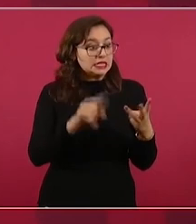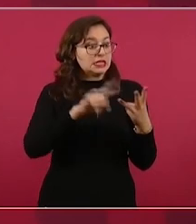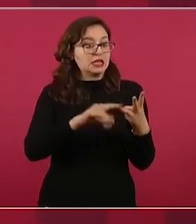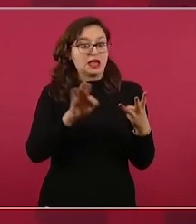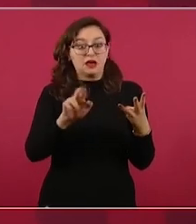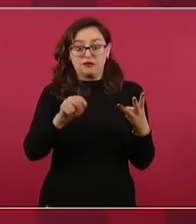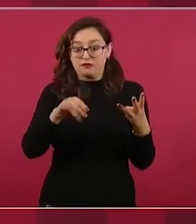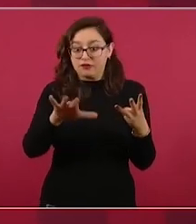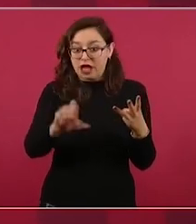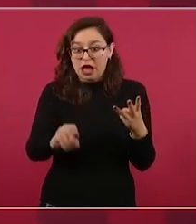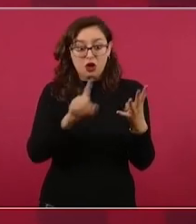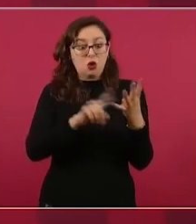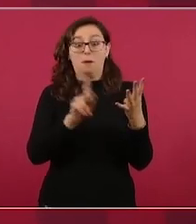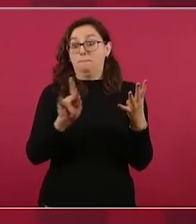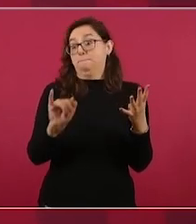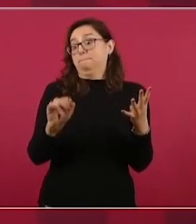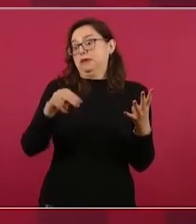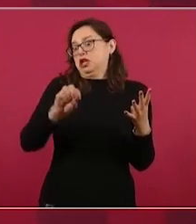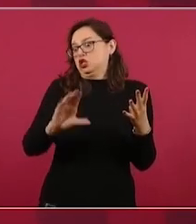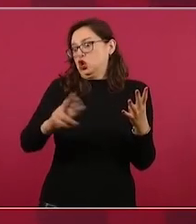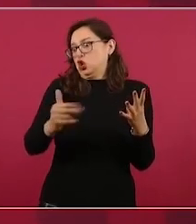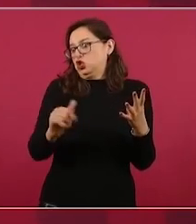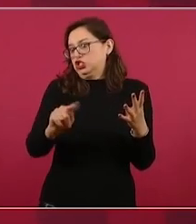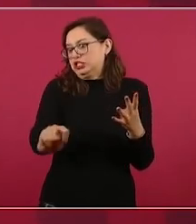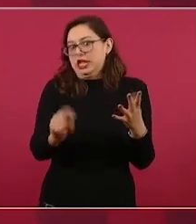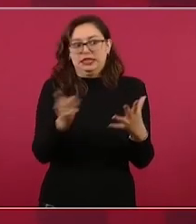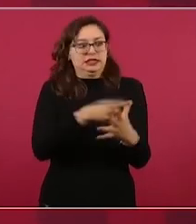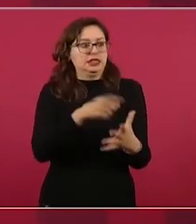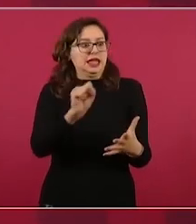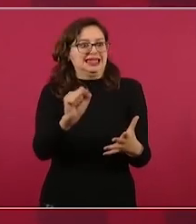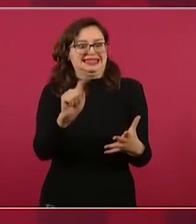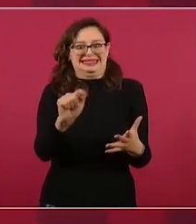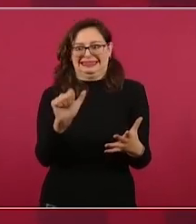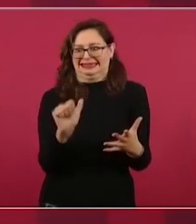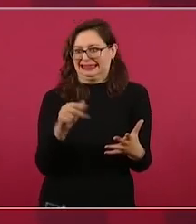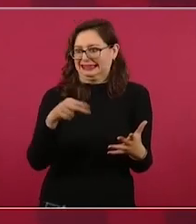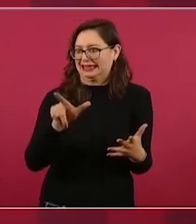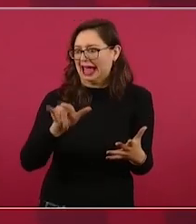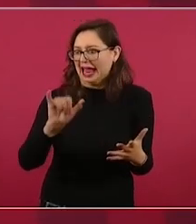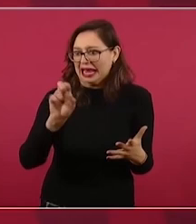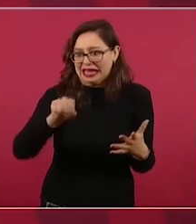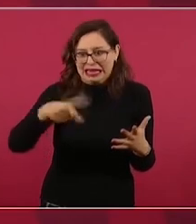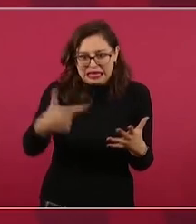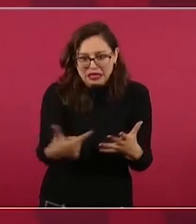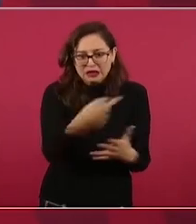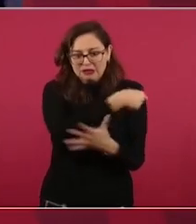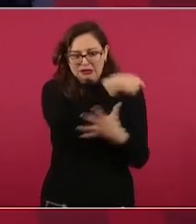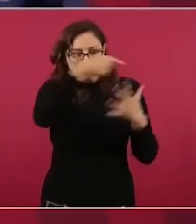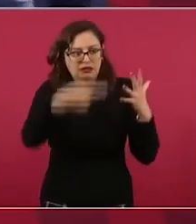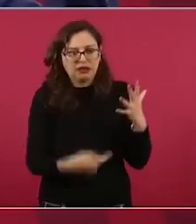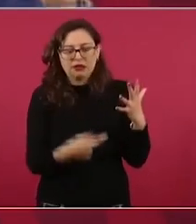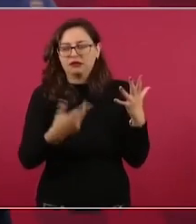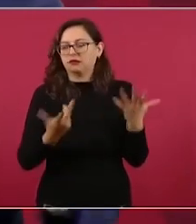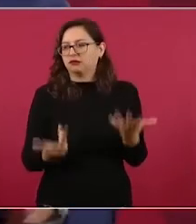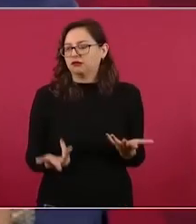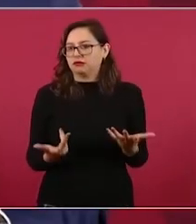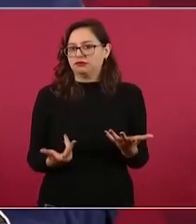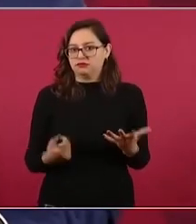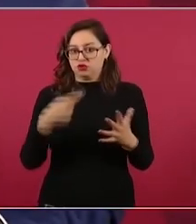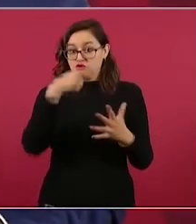ni con Pinochet ni con Stalin pero ese pensamiento está ahí